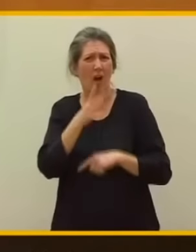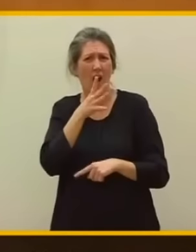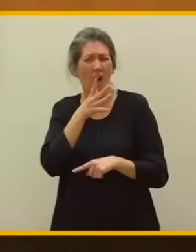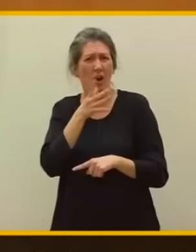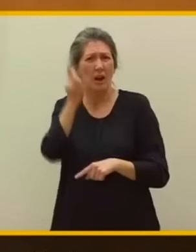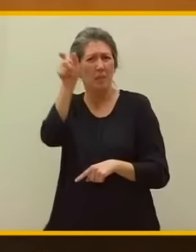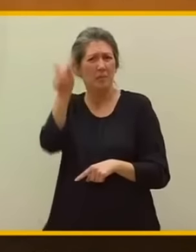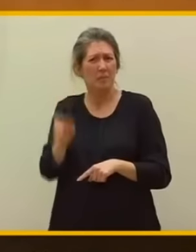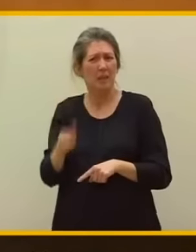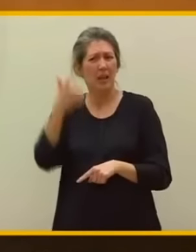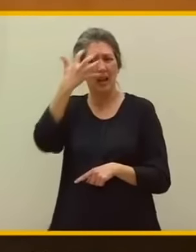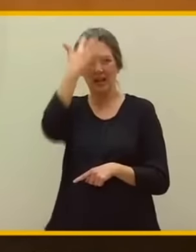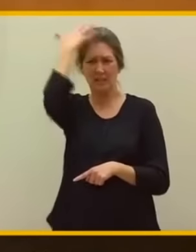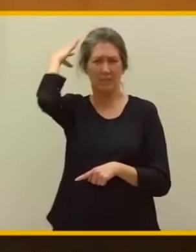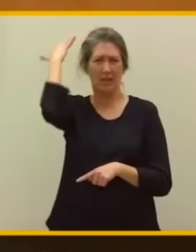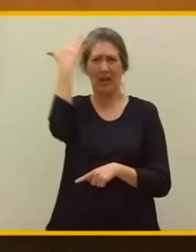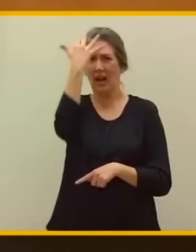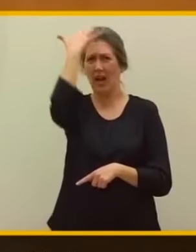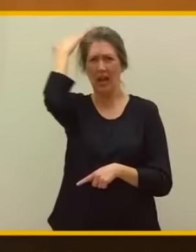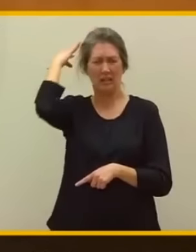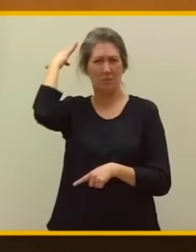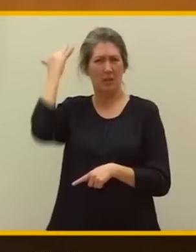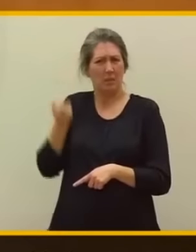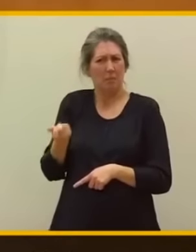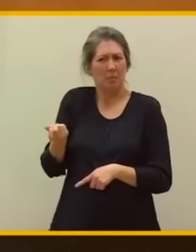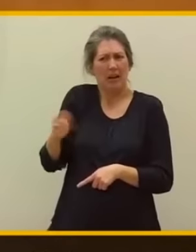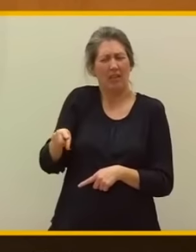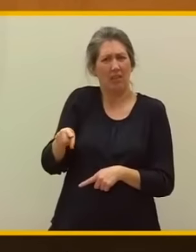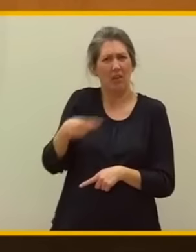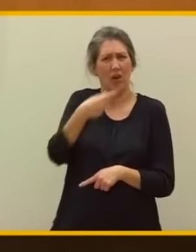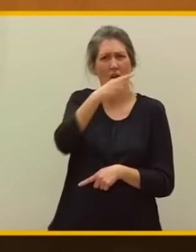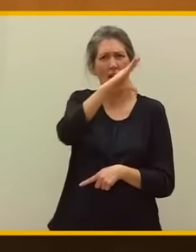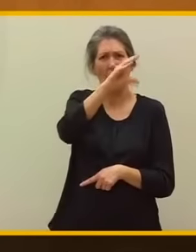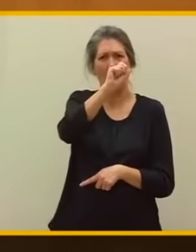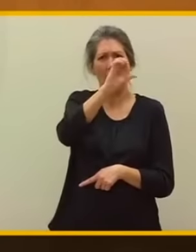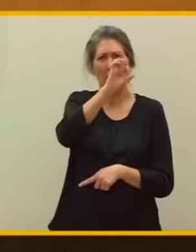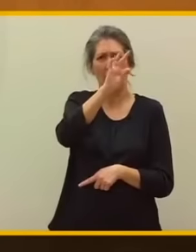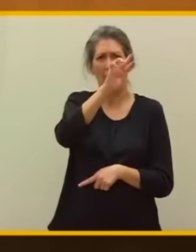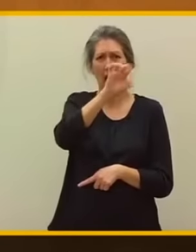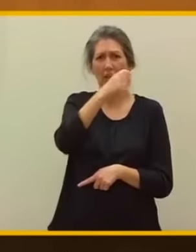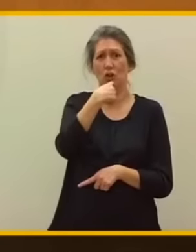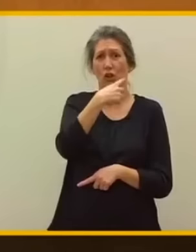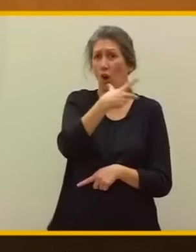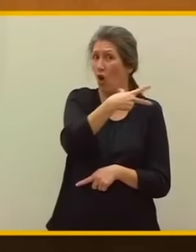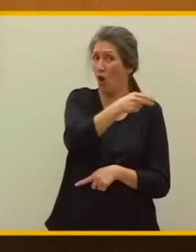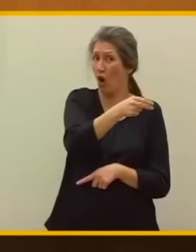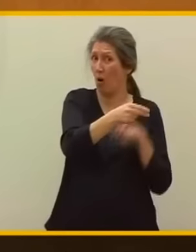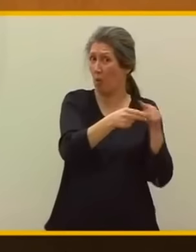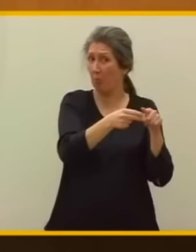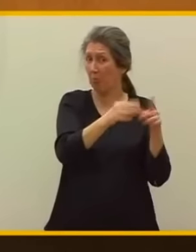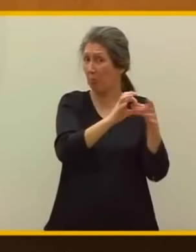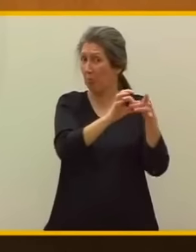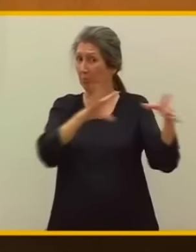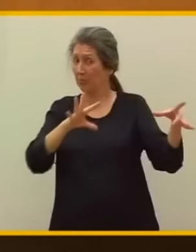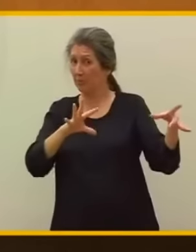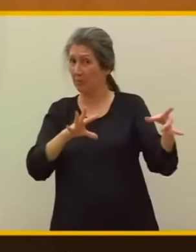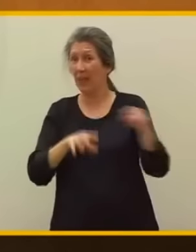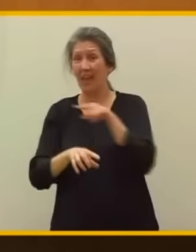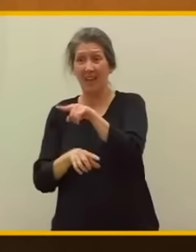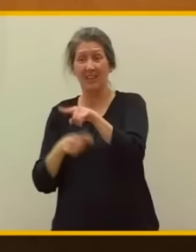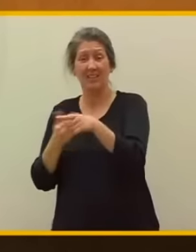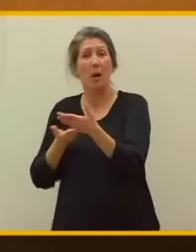que al señor Bermúdez de Castro, que defendió el no a esta iniciativa que, en definitiva, pedía